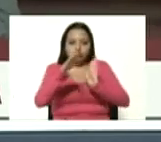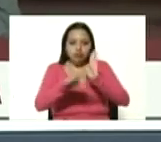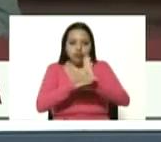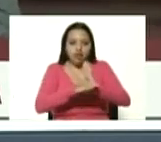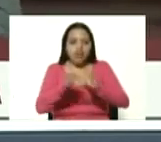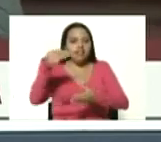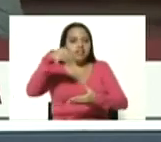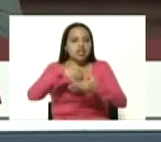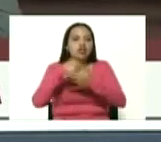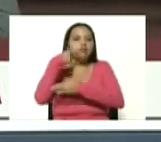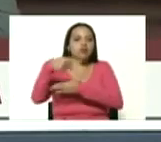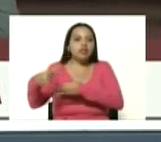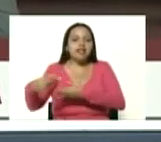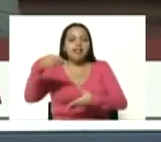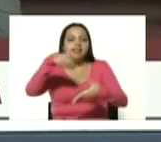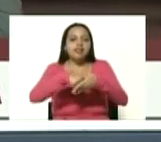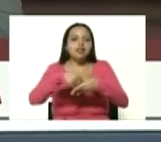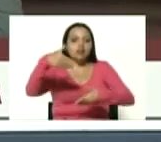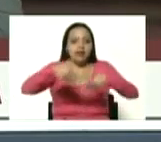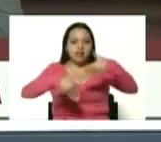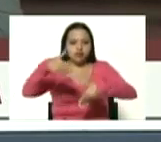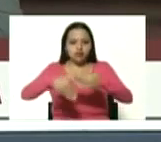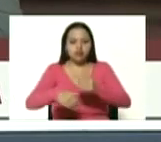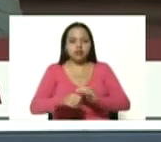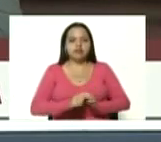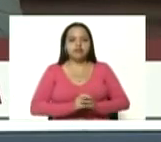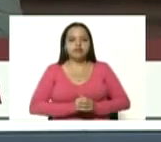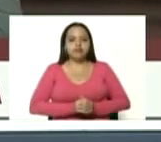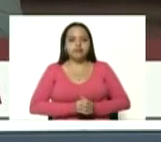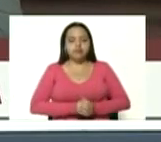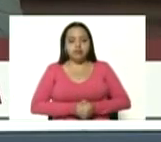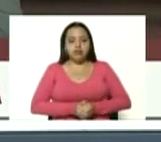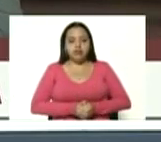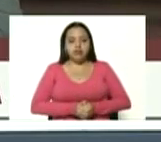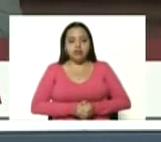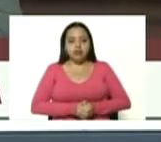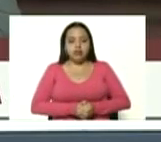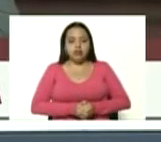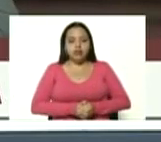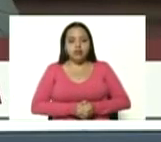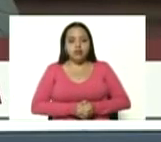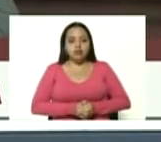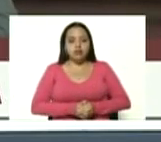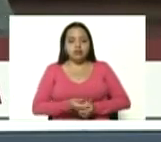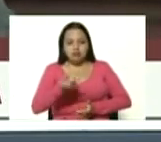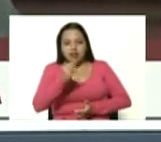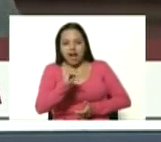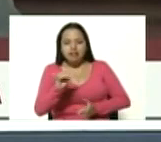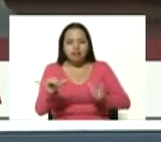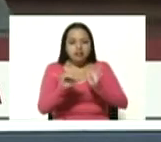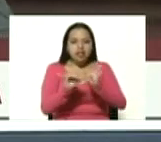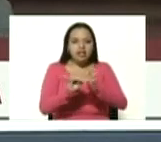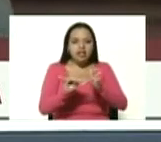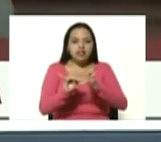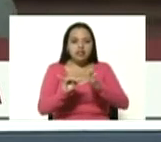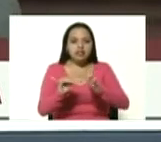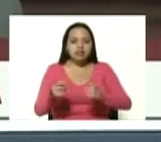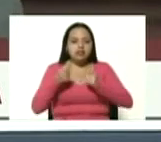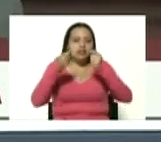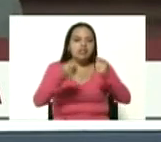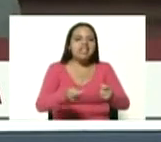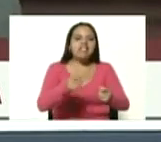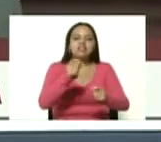de la política dentro de las elecciones pronto se va a designar el nuevo consejo nacional electoral